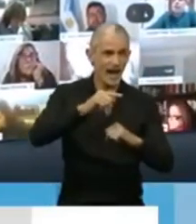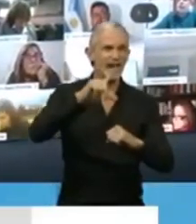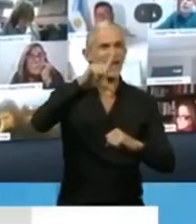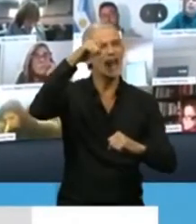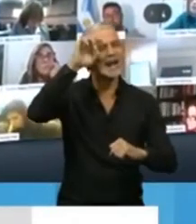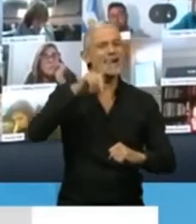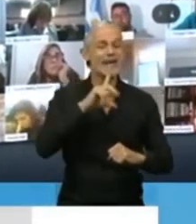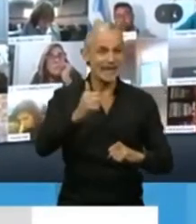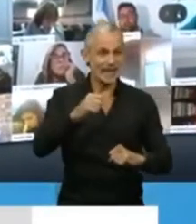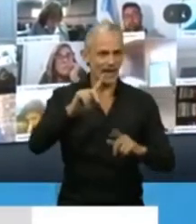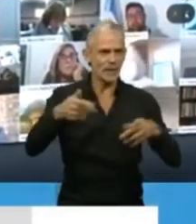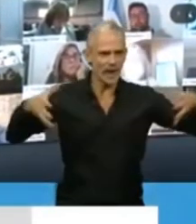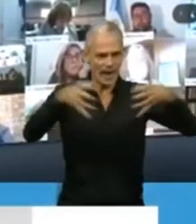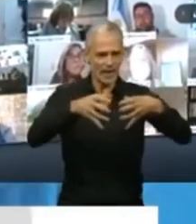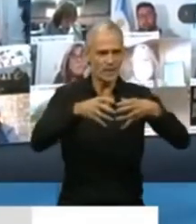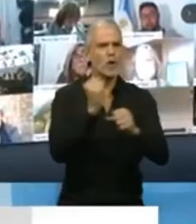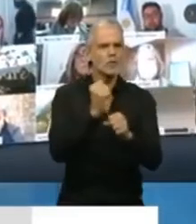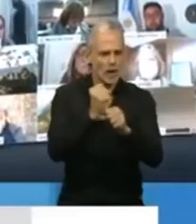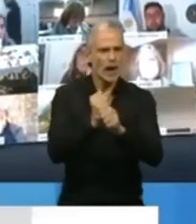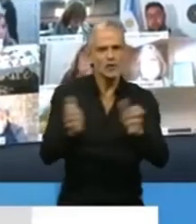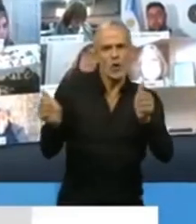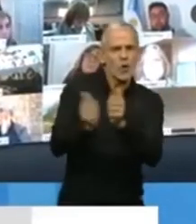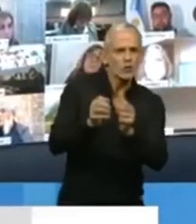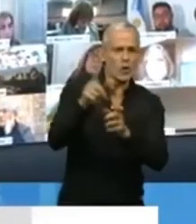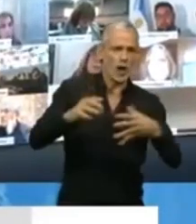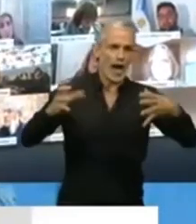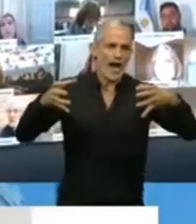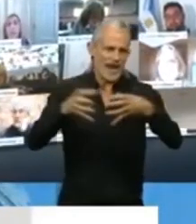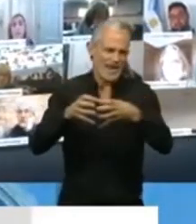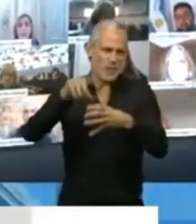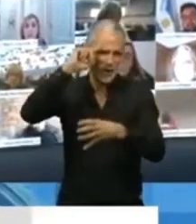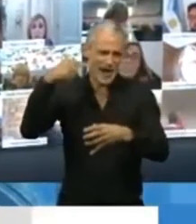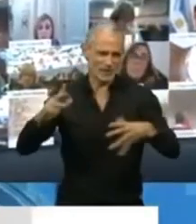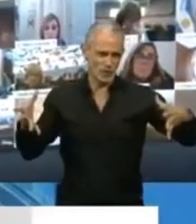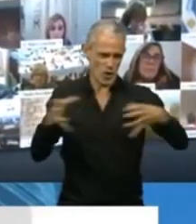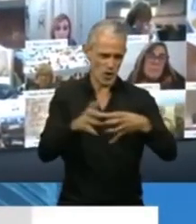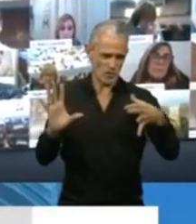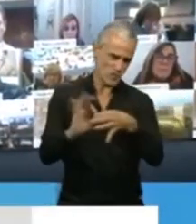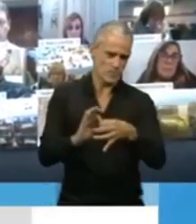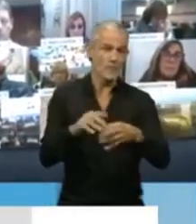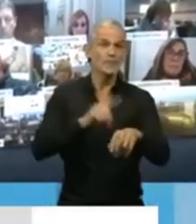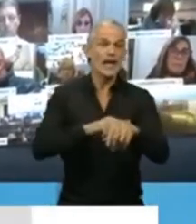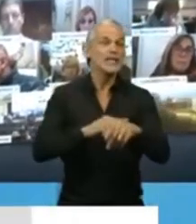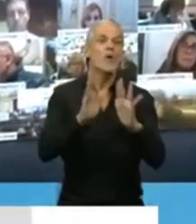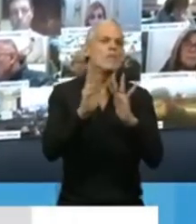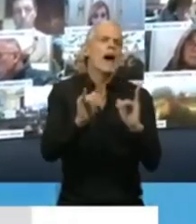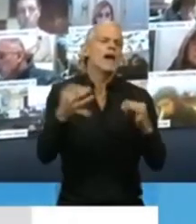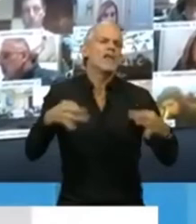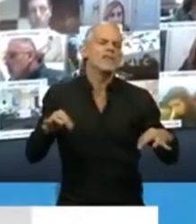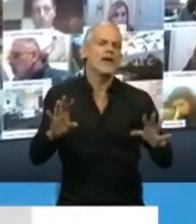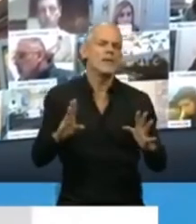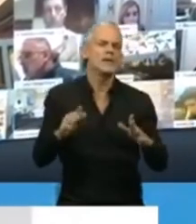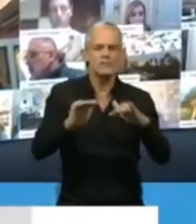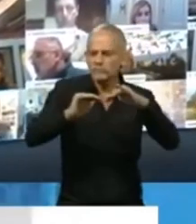Larreta y su gran equipo trabajando junto al gran equipo de nación. Son tiempos de paz, son tiempos de